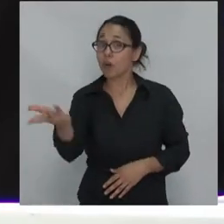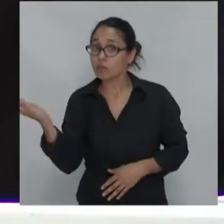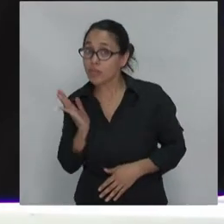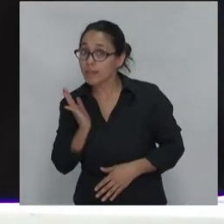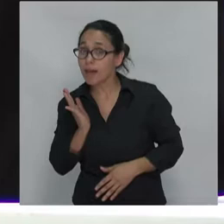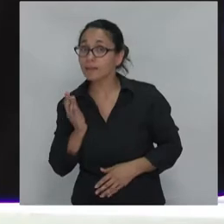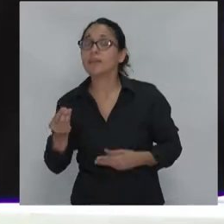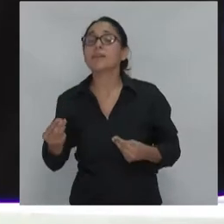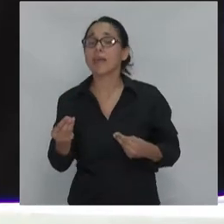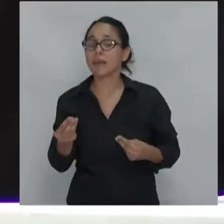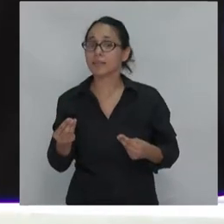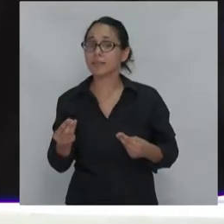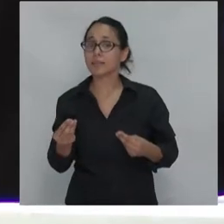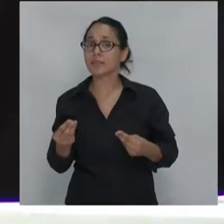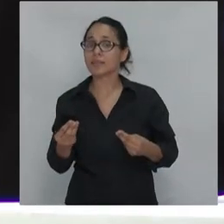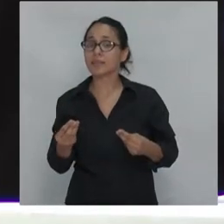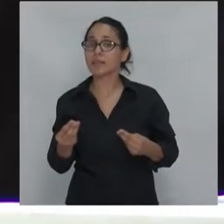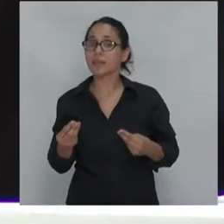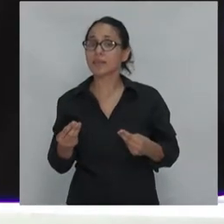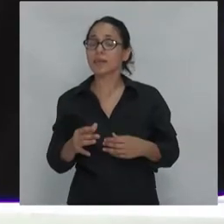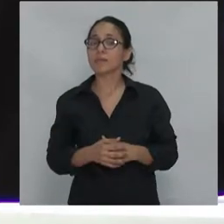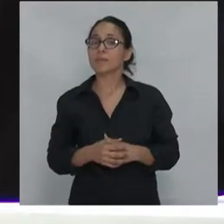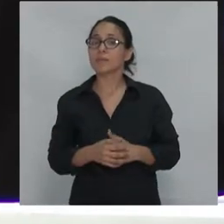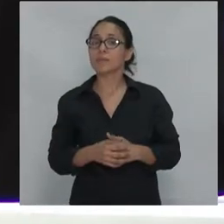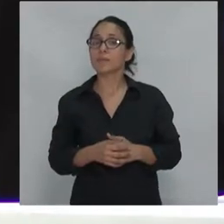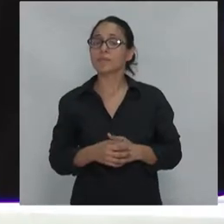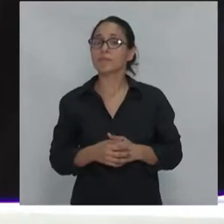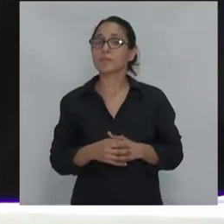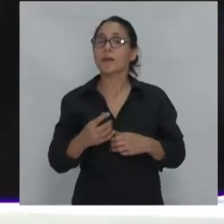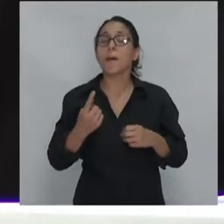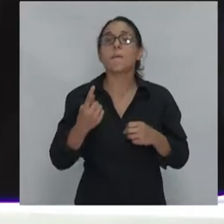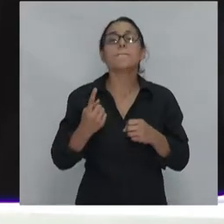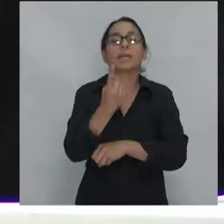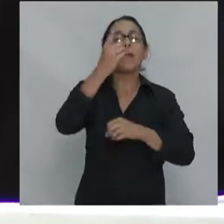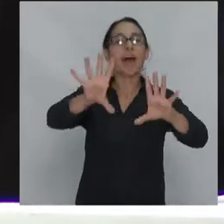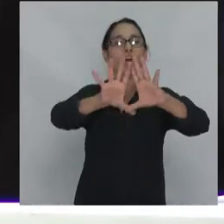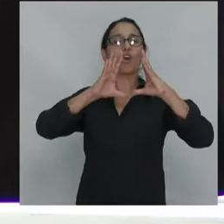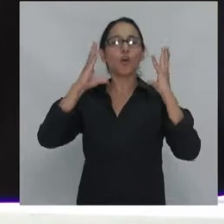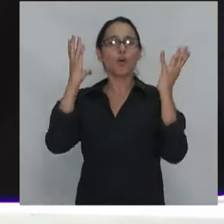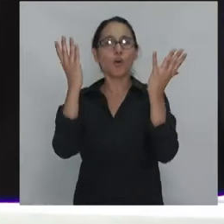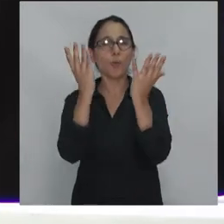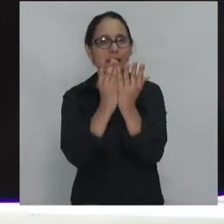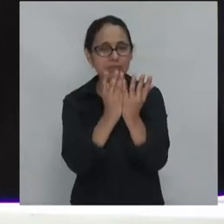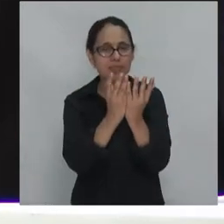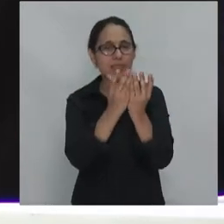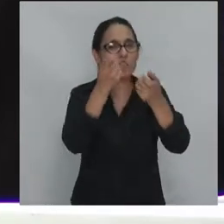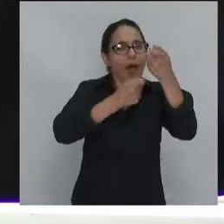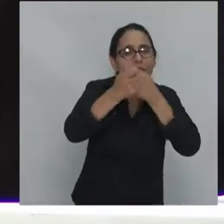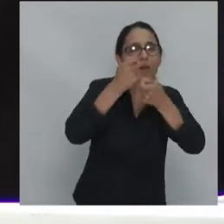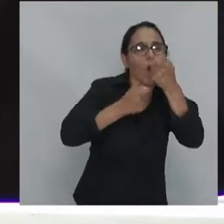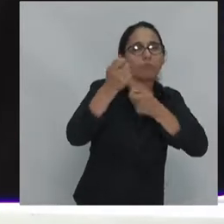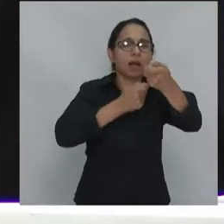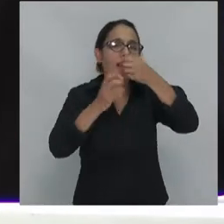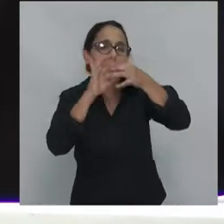contra los efectos, las consecuencias de lo que era la primera globalización y el primer fenómeno, digamos, de